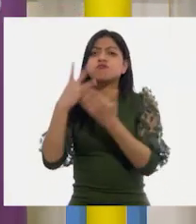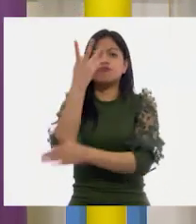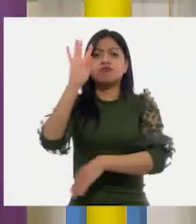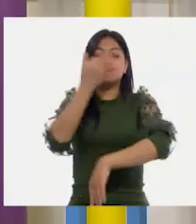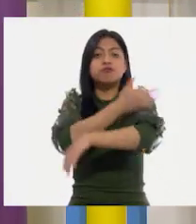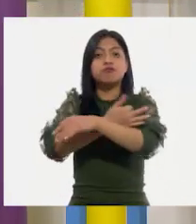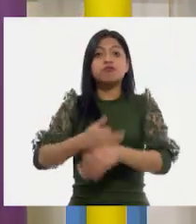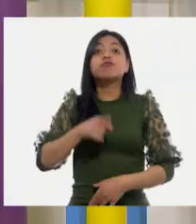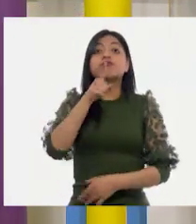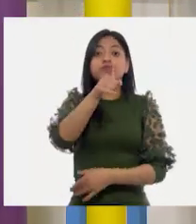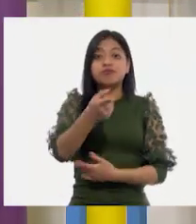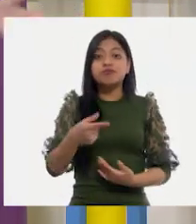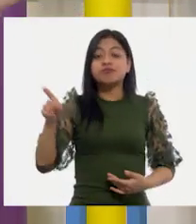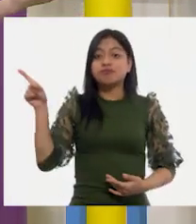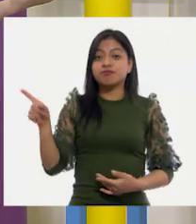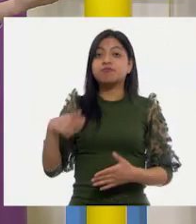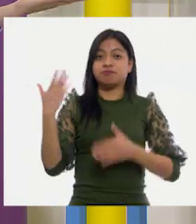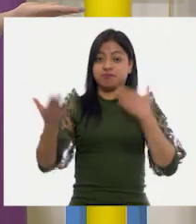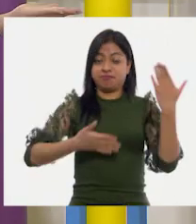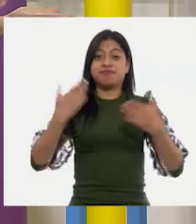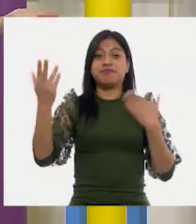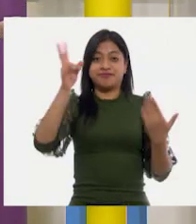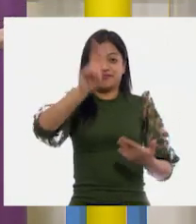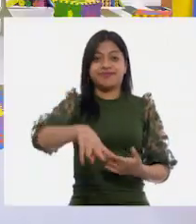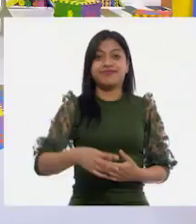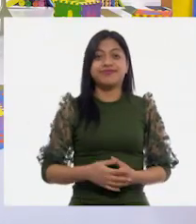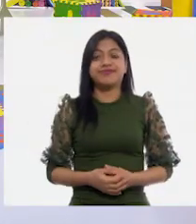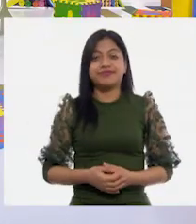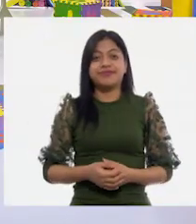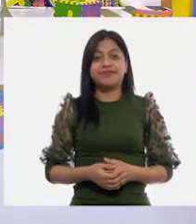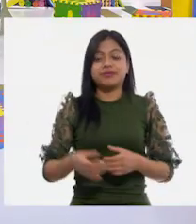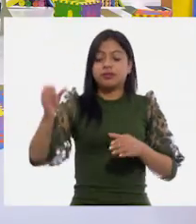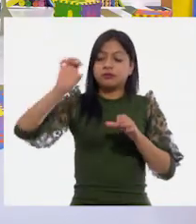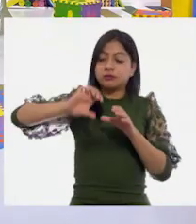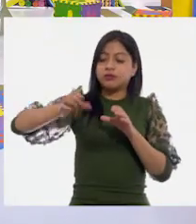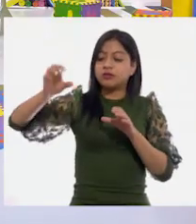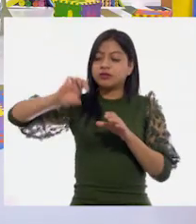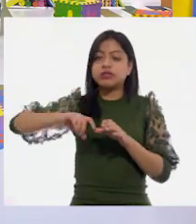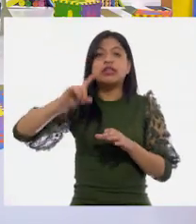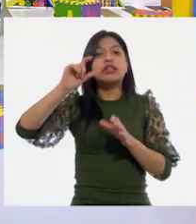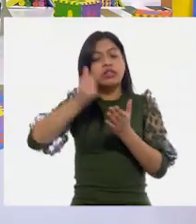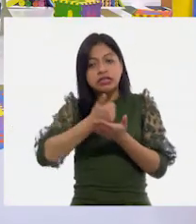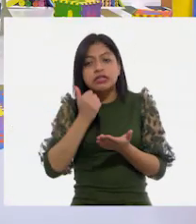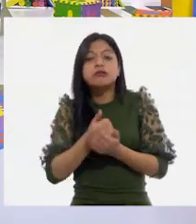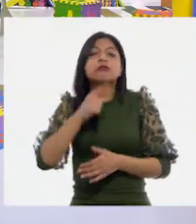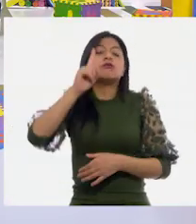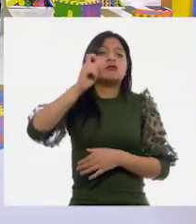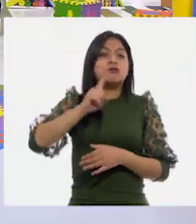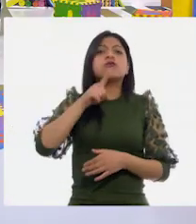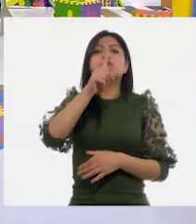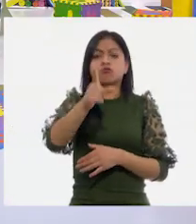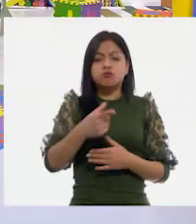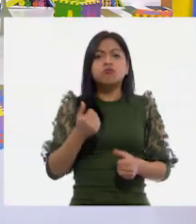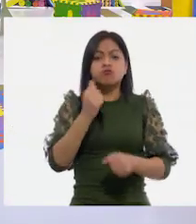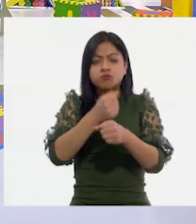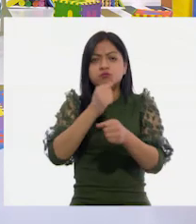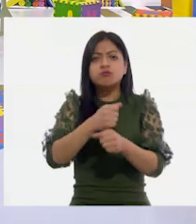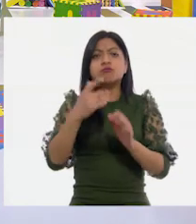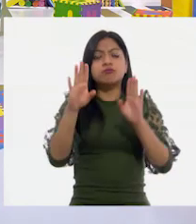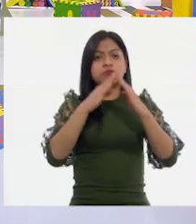porque ¿a poco no les pareció divertido lo que estábamos haciendo? Llenar los recipientes con arroz o con agüita. Inténtalo en casa.